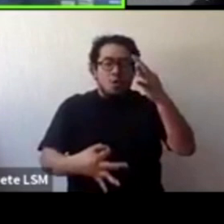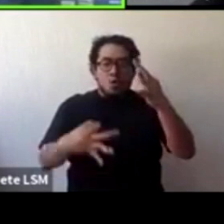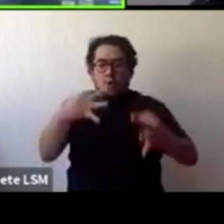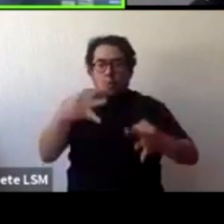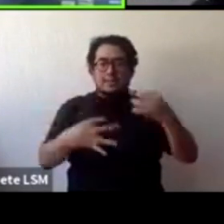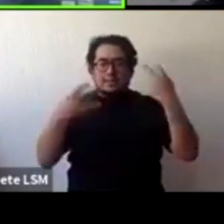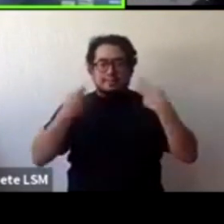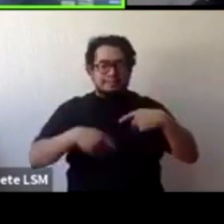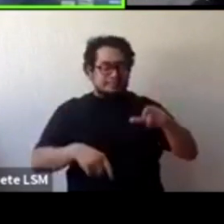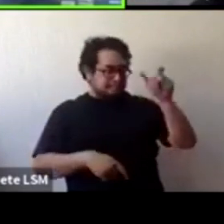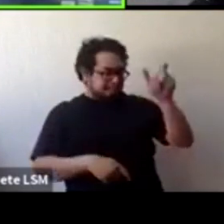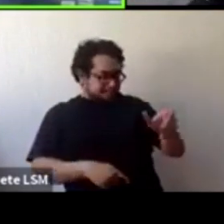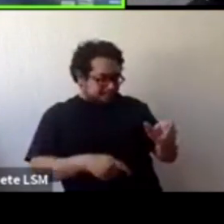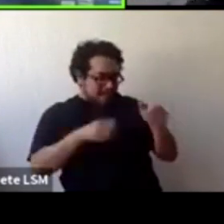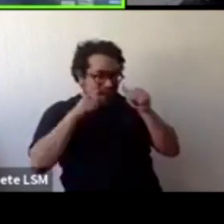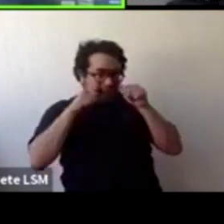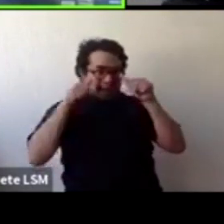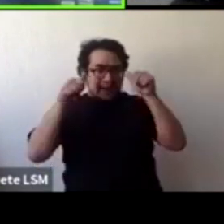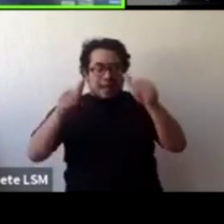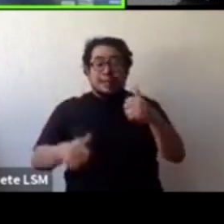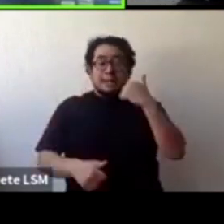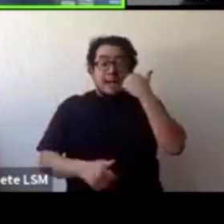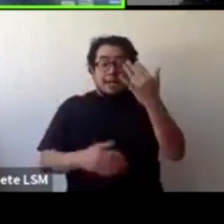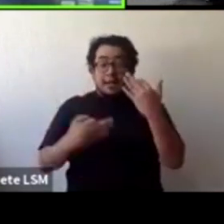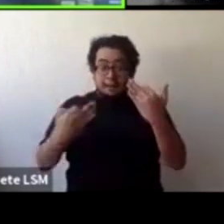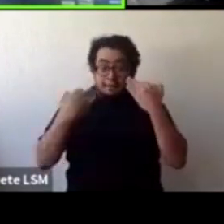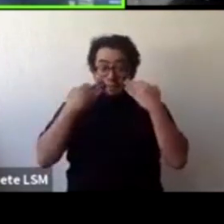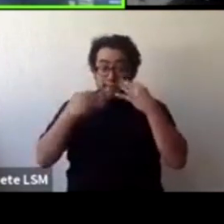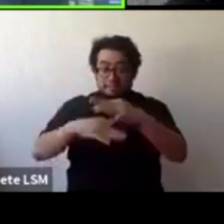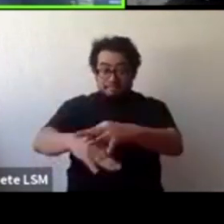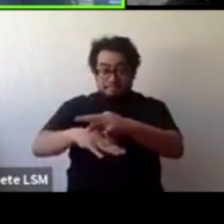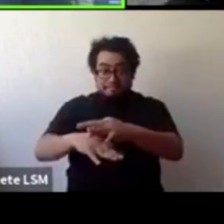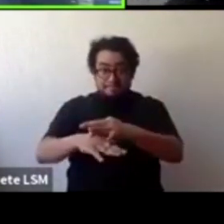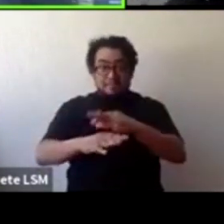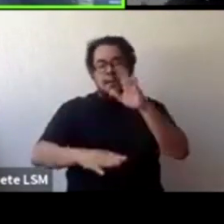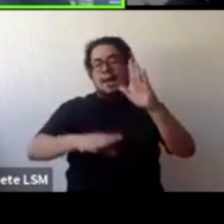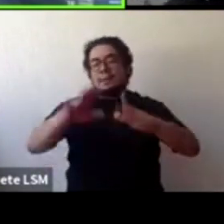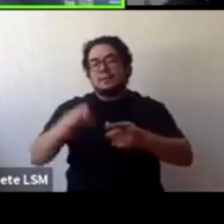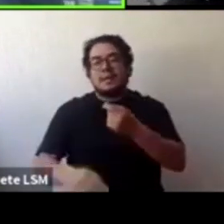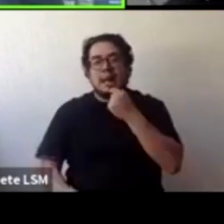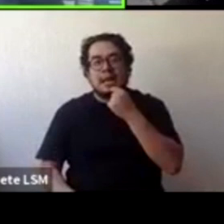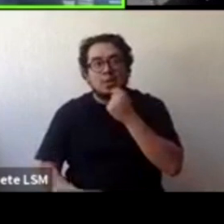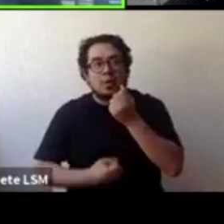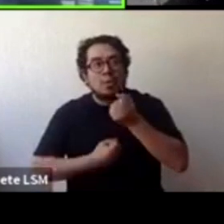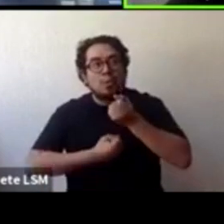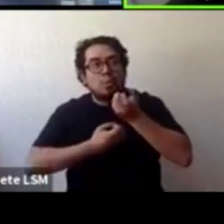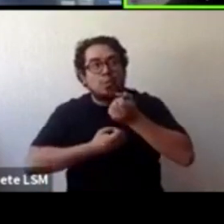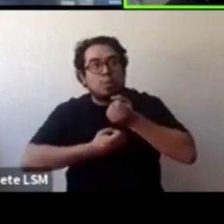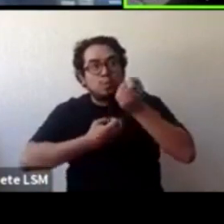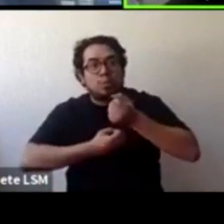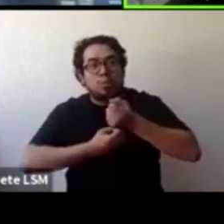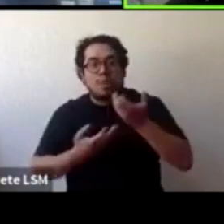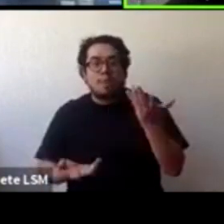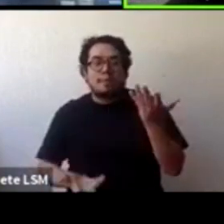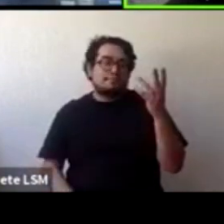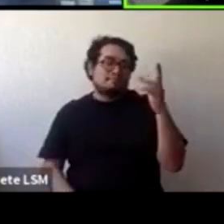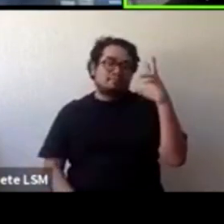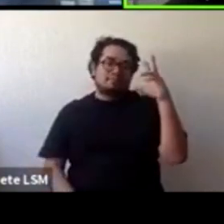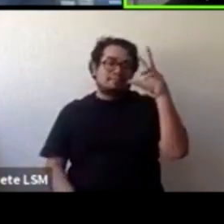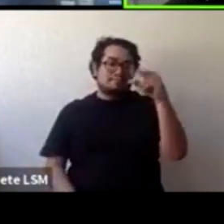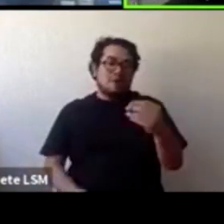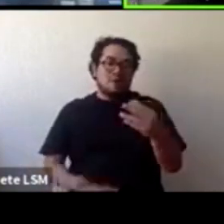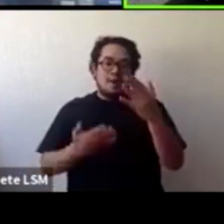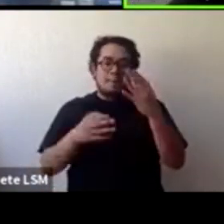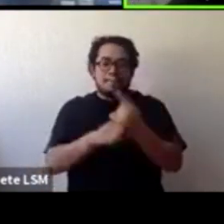normalmente lo que quieren son evidencias y muchas veces el niño no puede dar una evidencia por su desarrollo